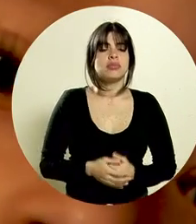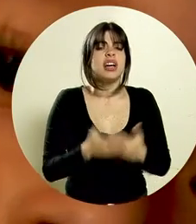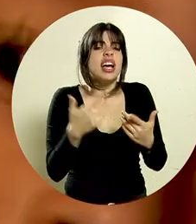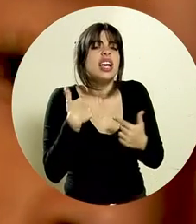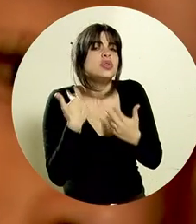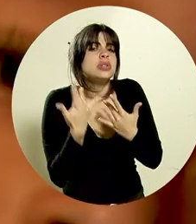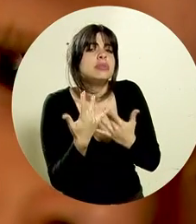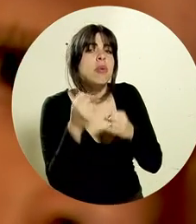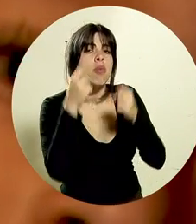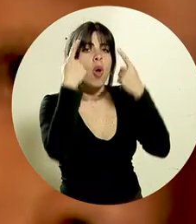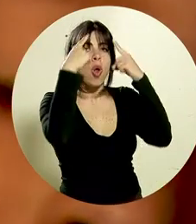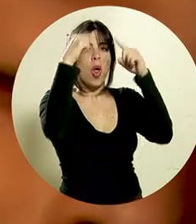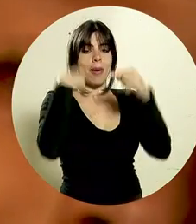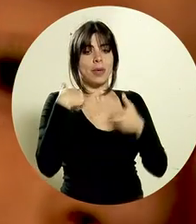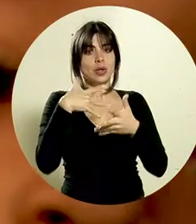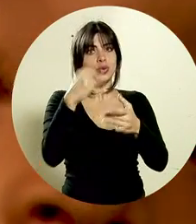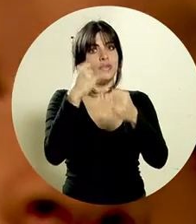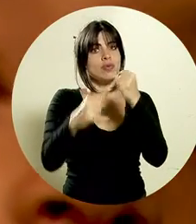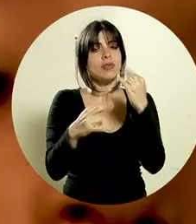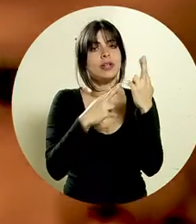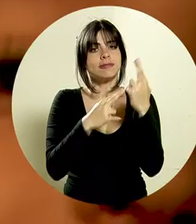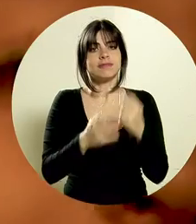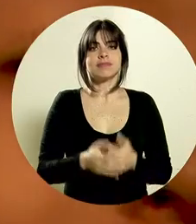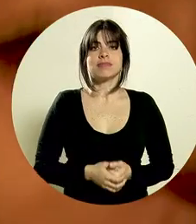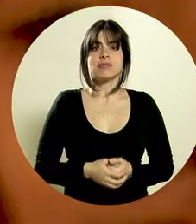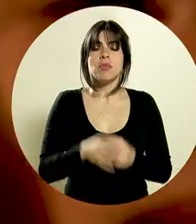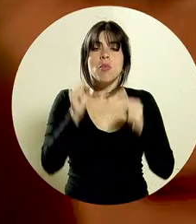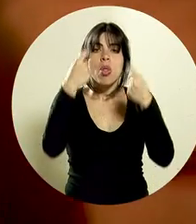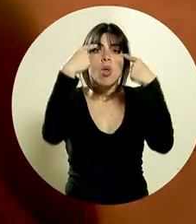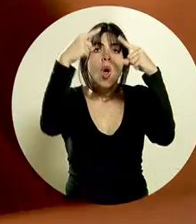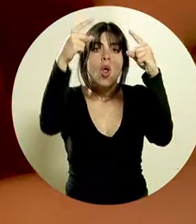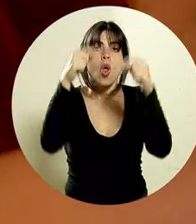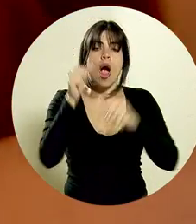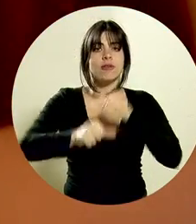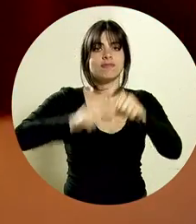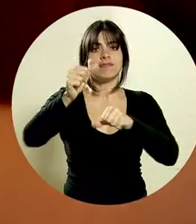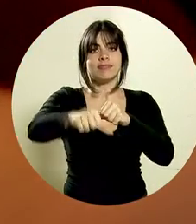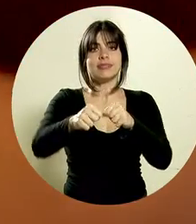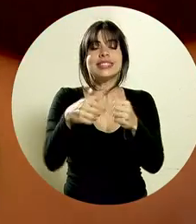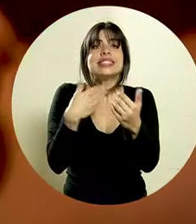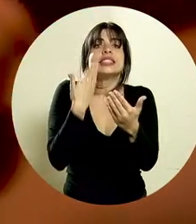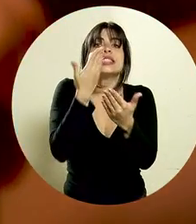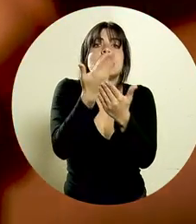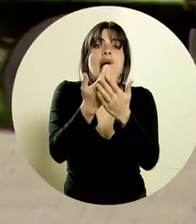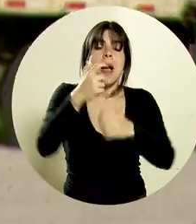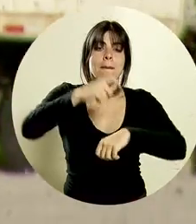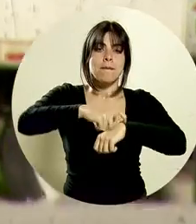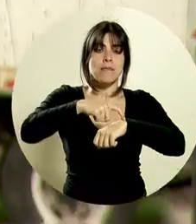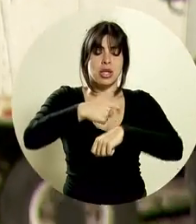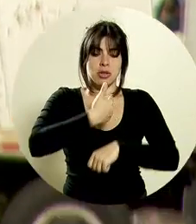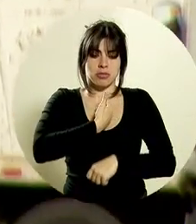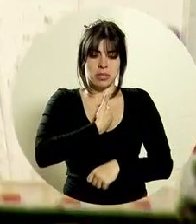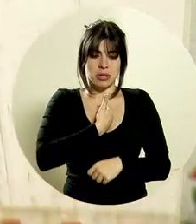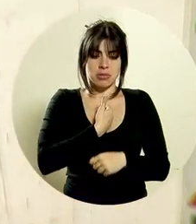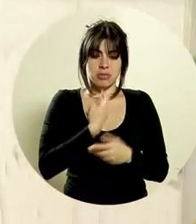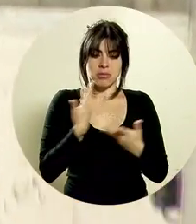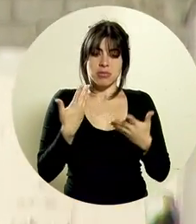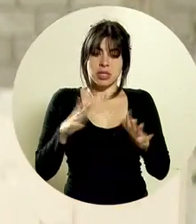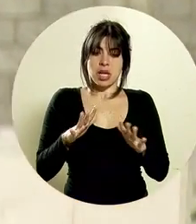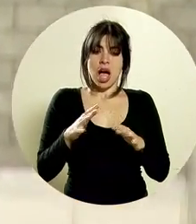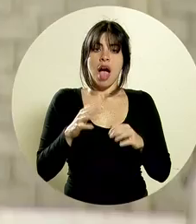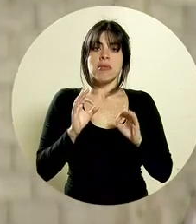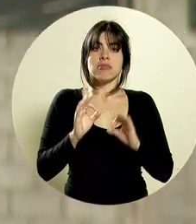¿Qué es lo que yo espero? Lograr concluir mis estudios Lograr salir adelante, llegar al punto en que uno